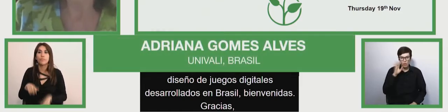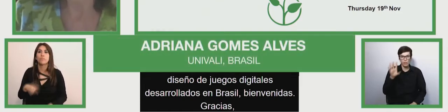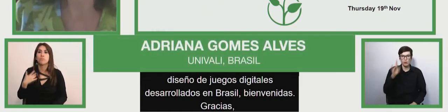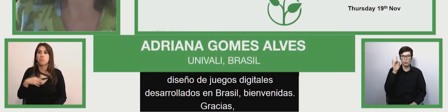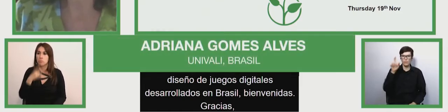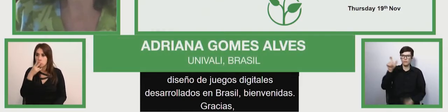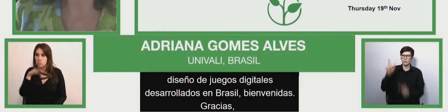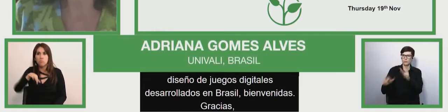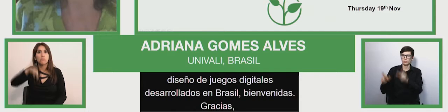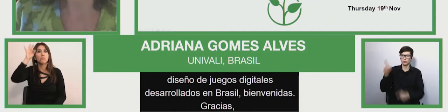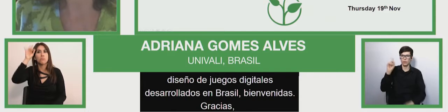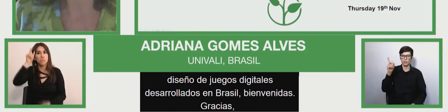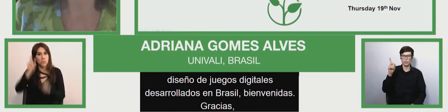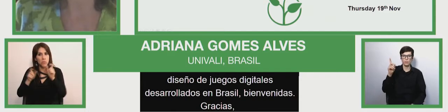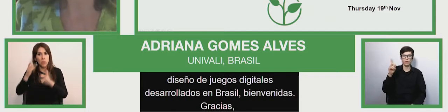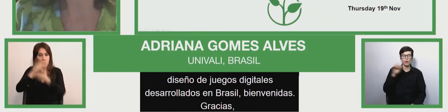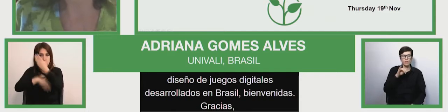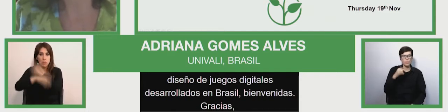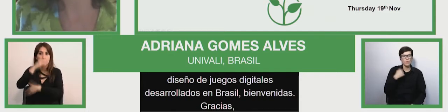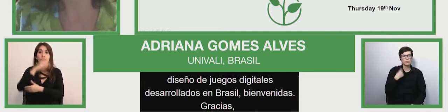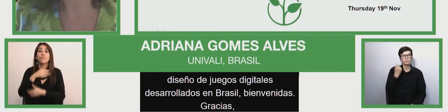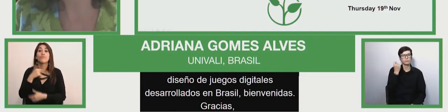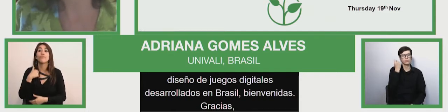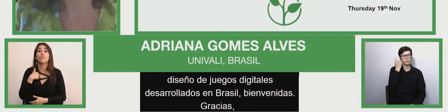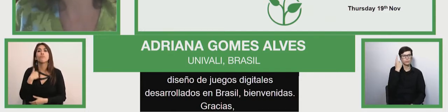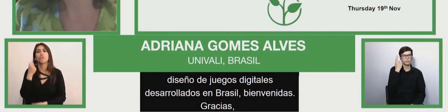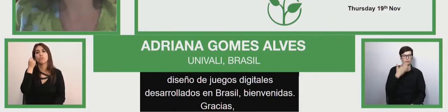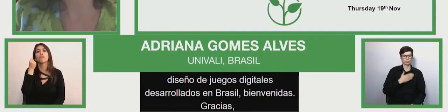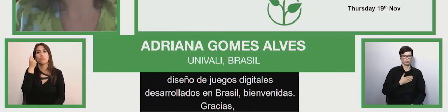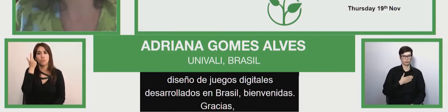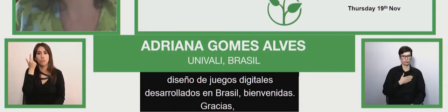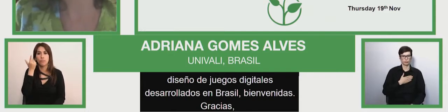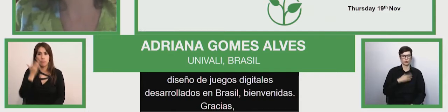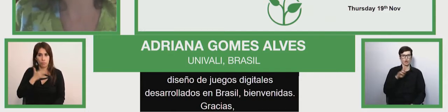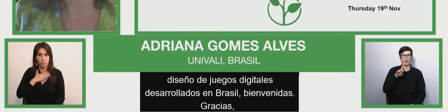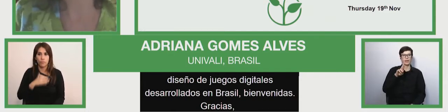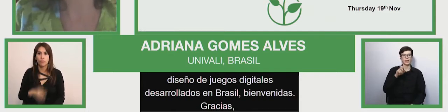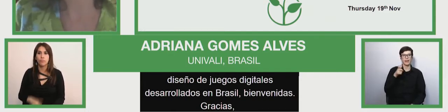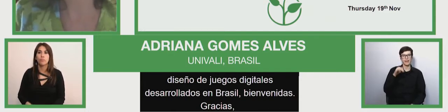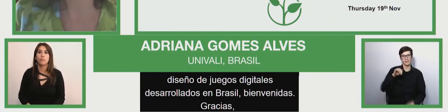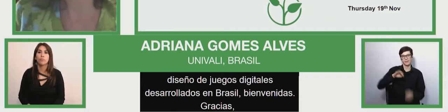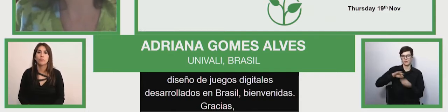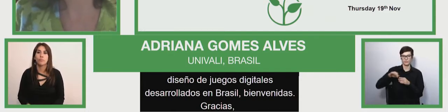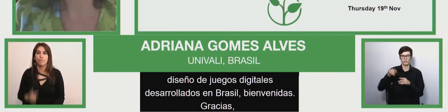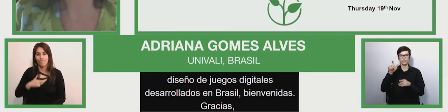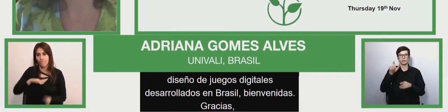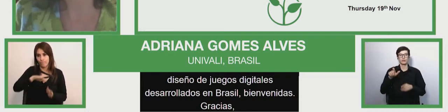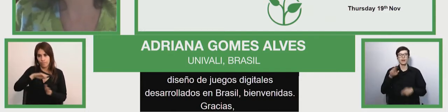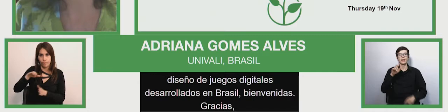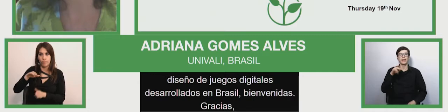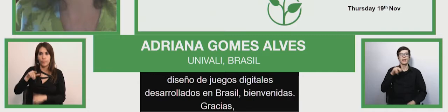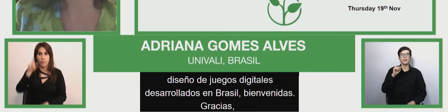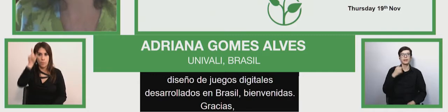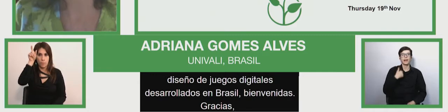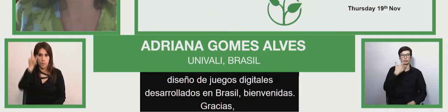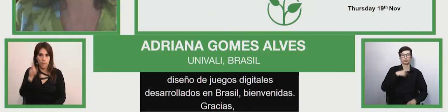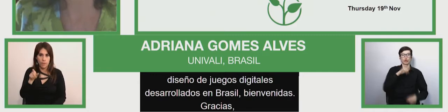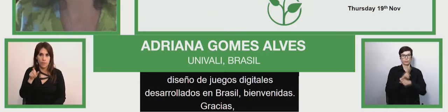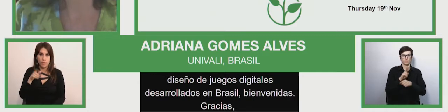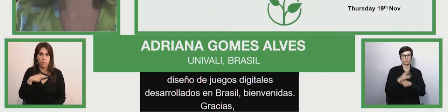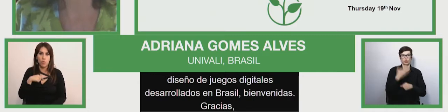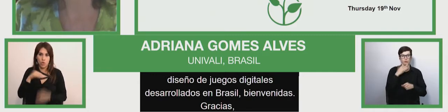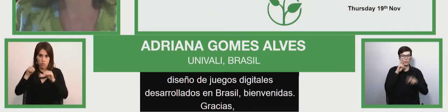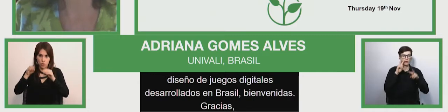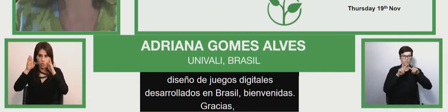Y luego, y yo soy Regina, también soy profesora e investigadora